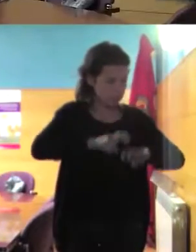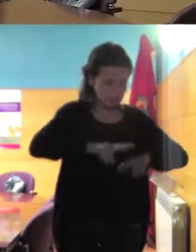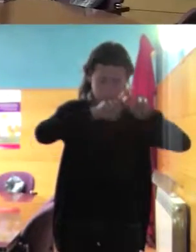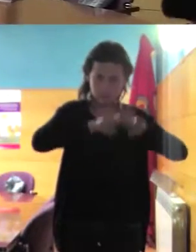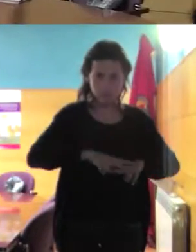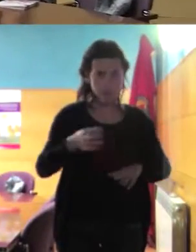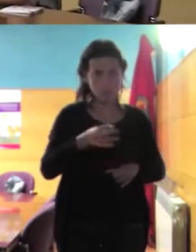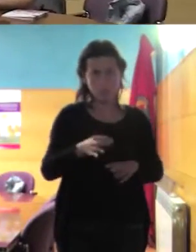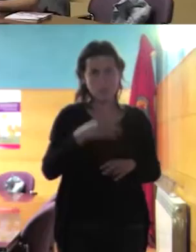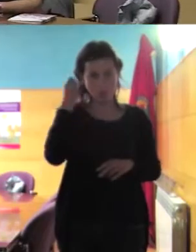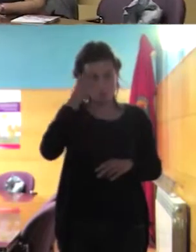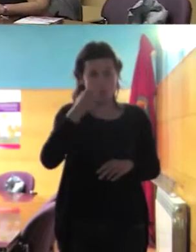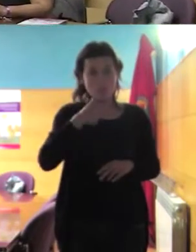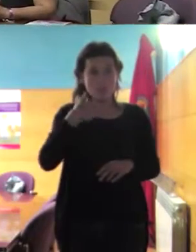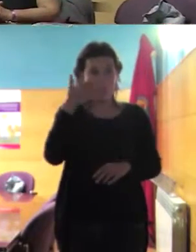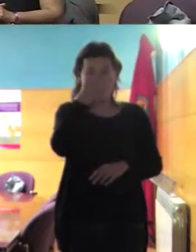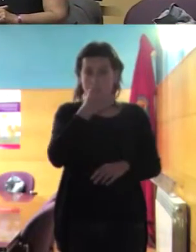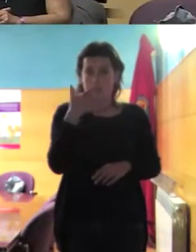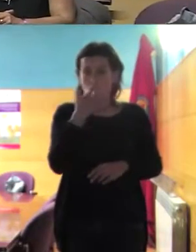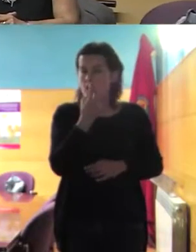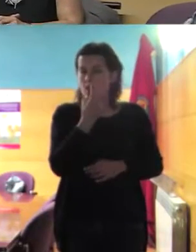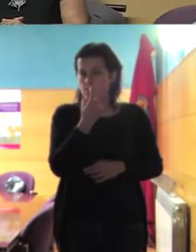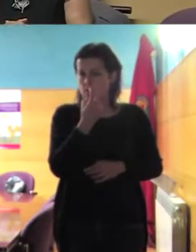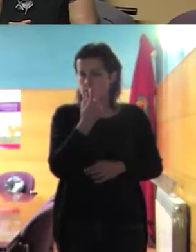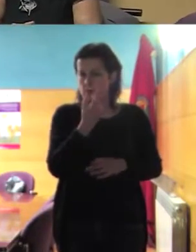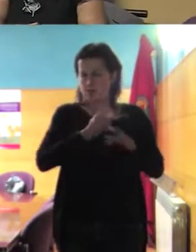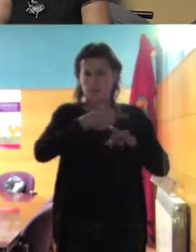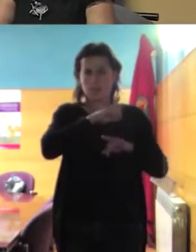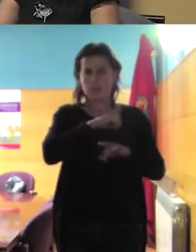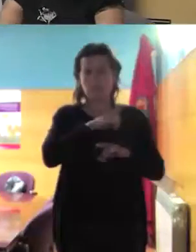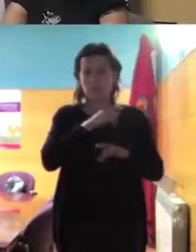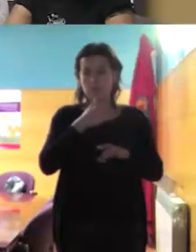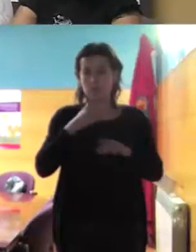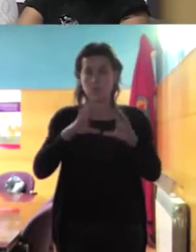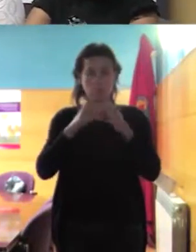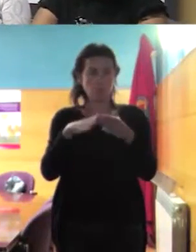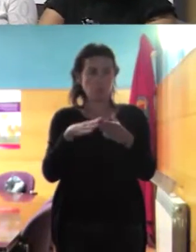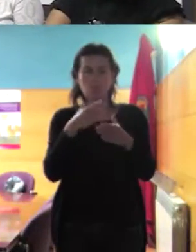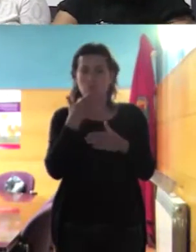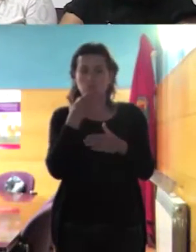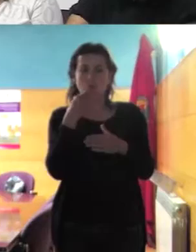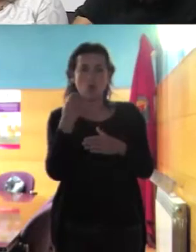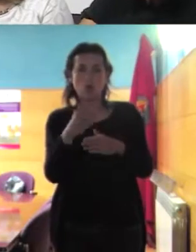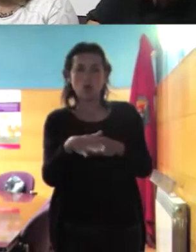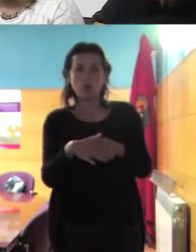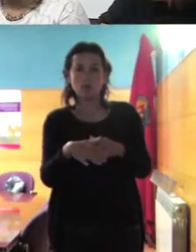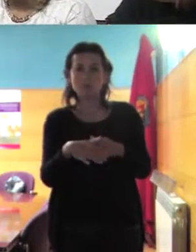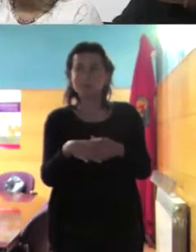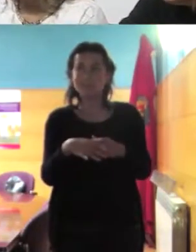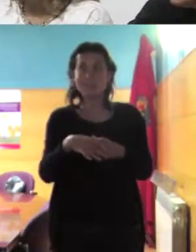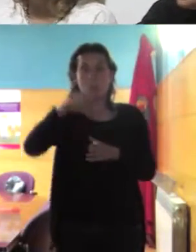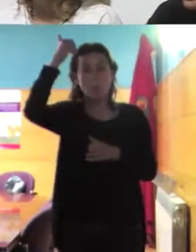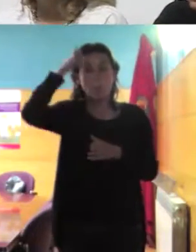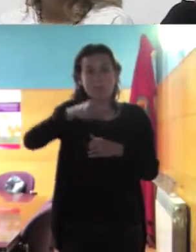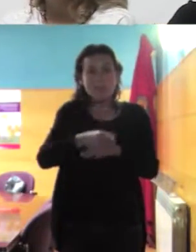déficit tremendo y es que bueno a mí me llega la chavalería de 20 años a la facultad y no sabe lo que es el patriarcado claro que